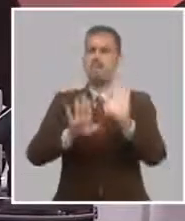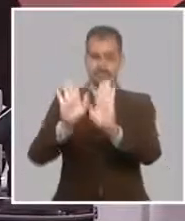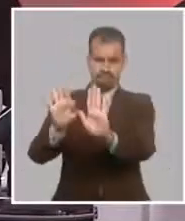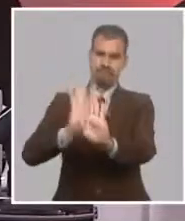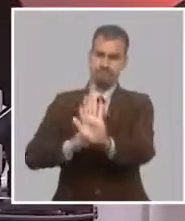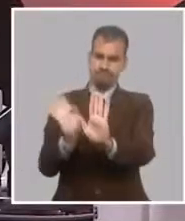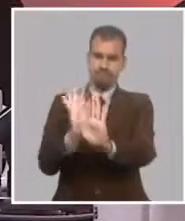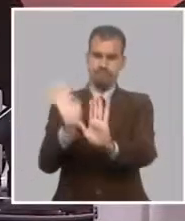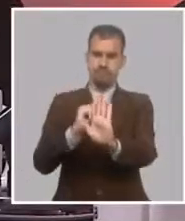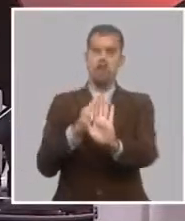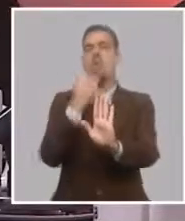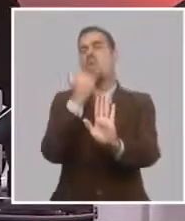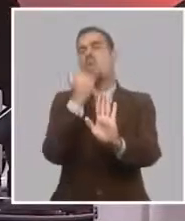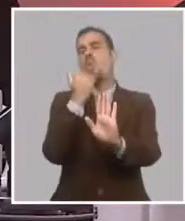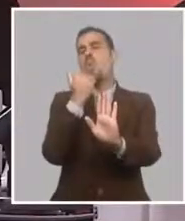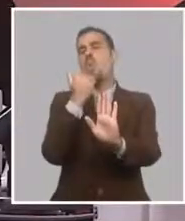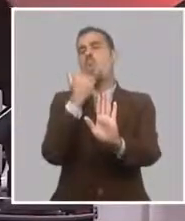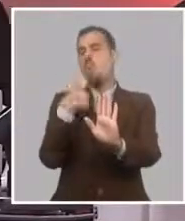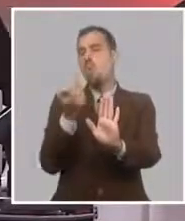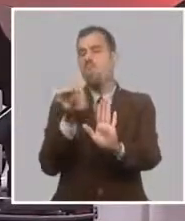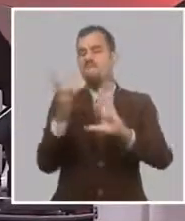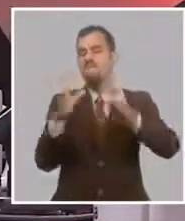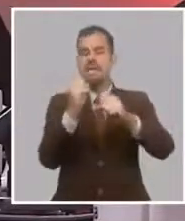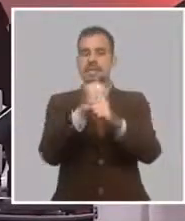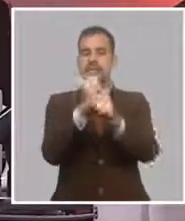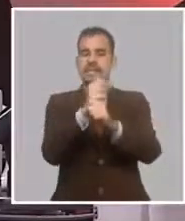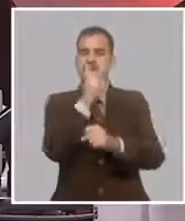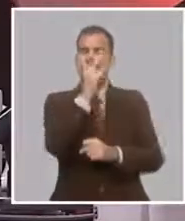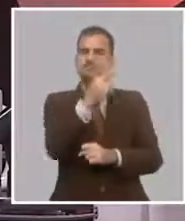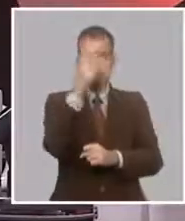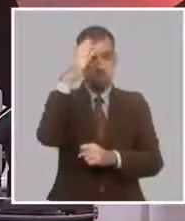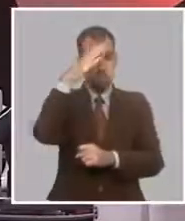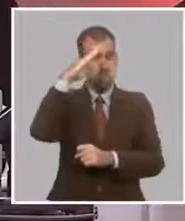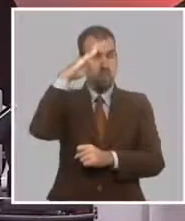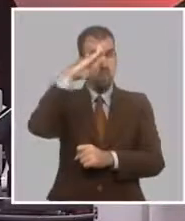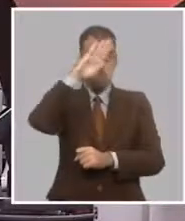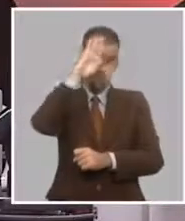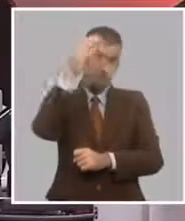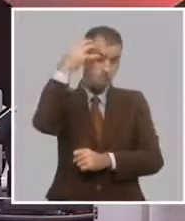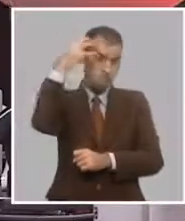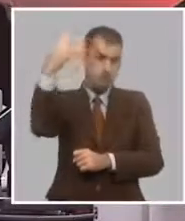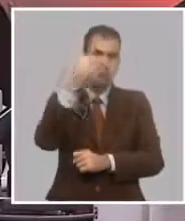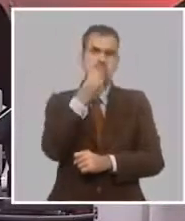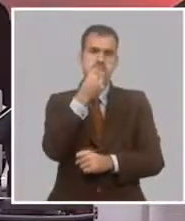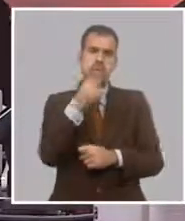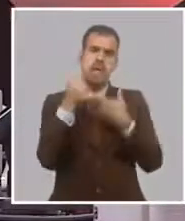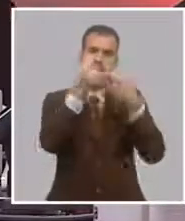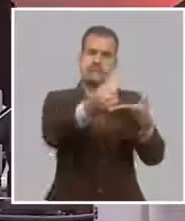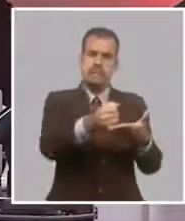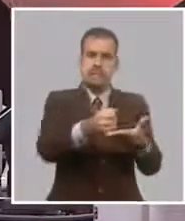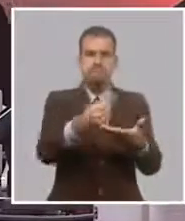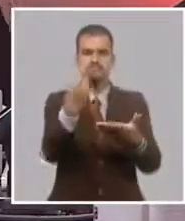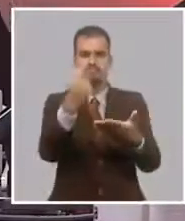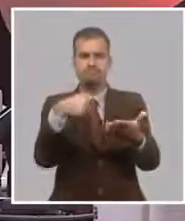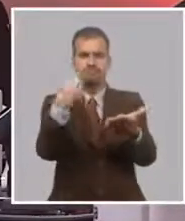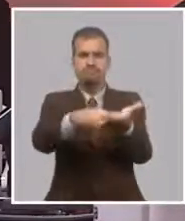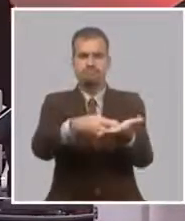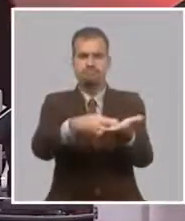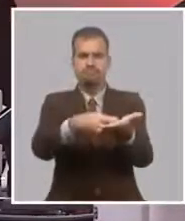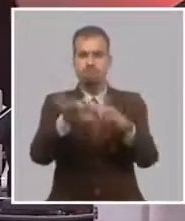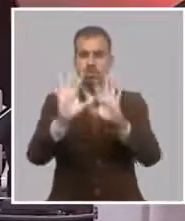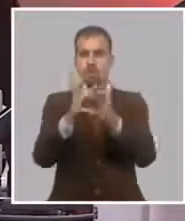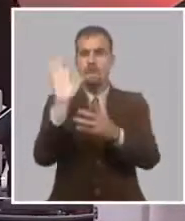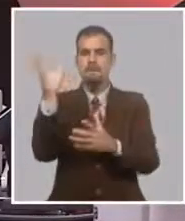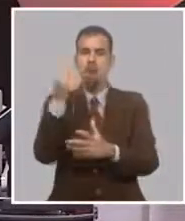¿Cómo se están adoptando políticas a nivel de país para financiar, para apoyar desde la actividad